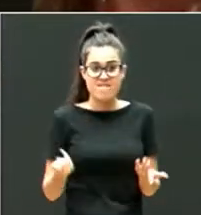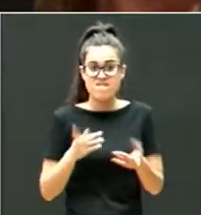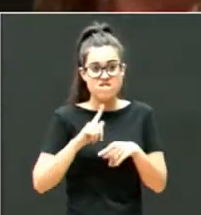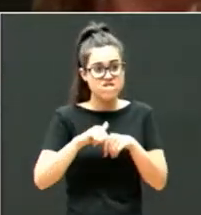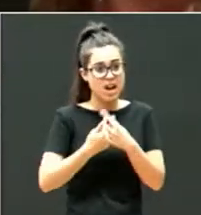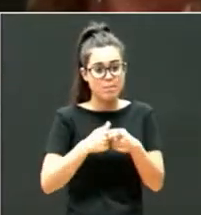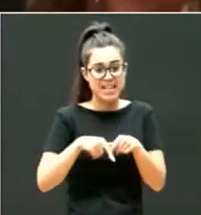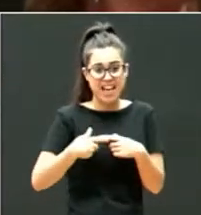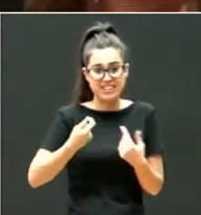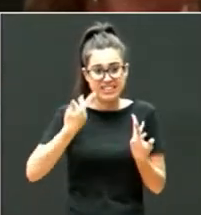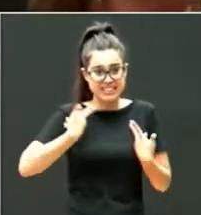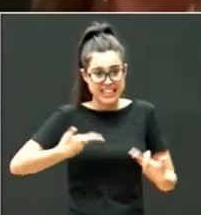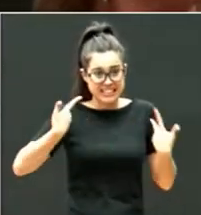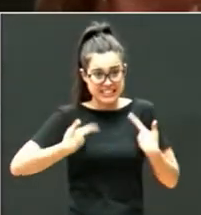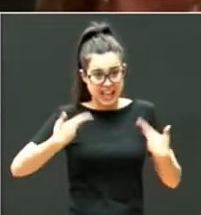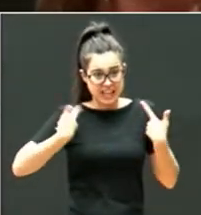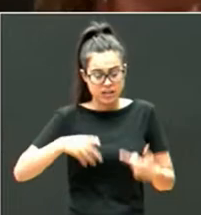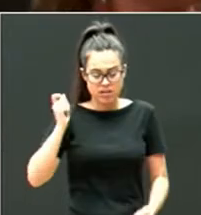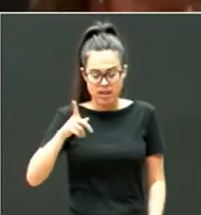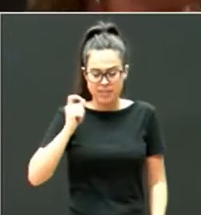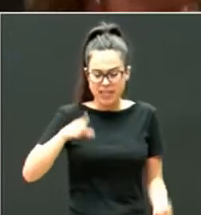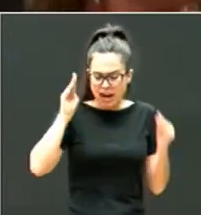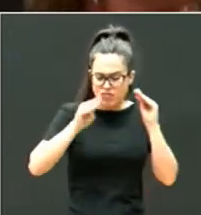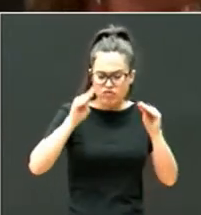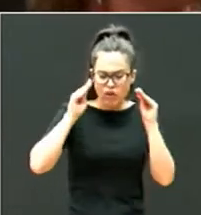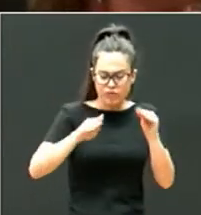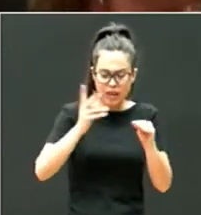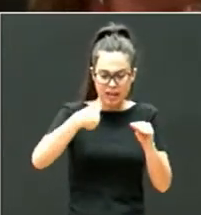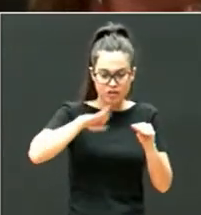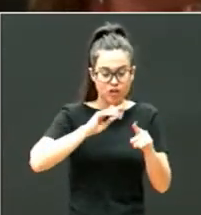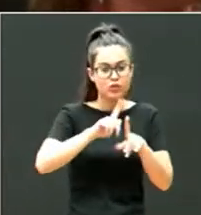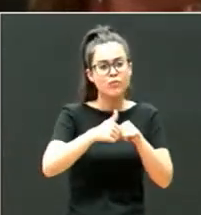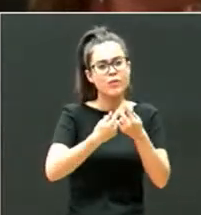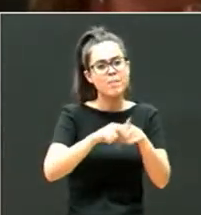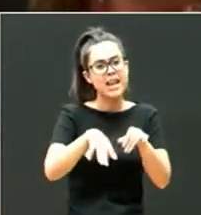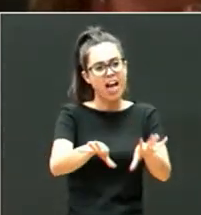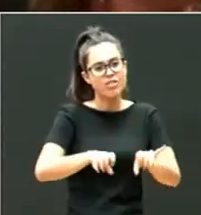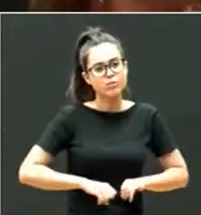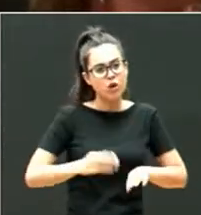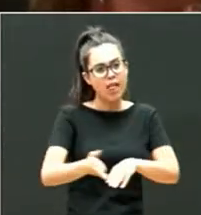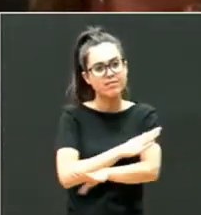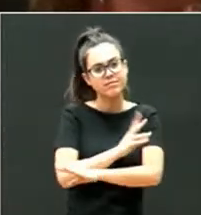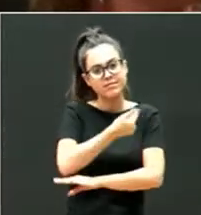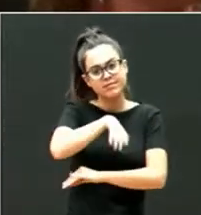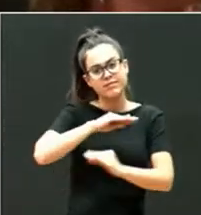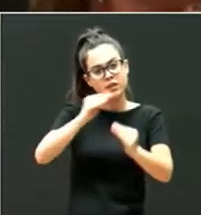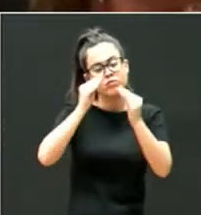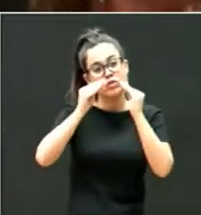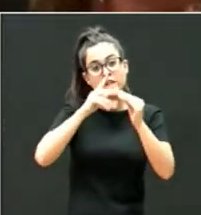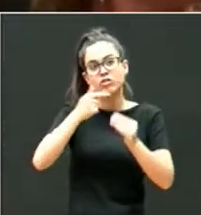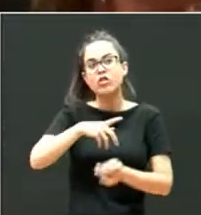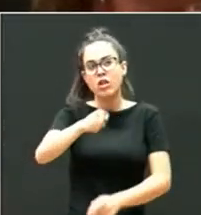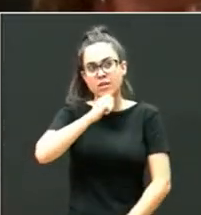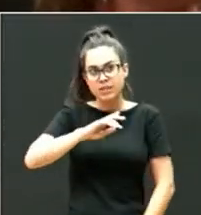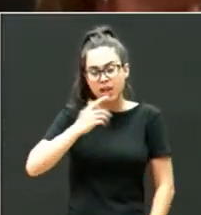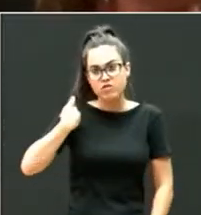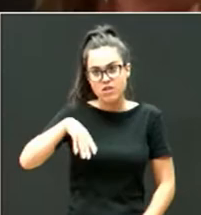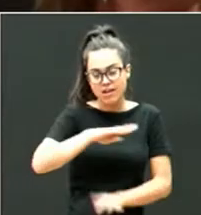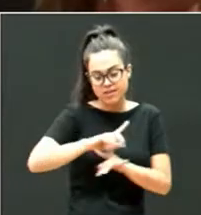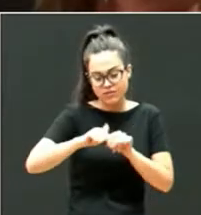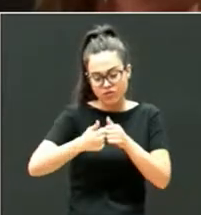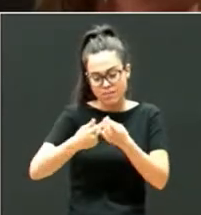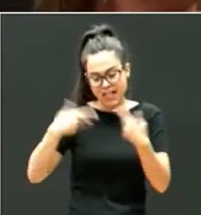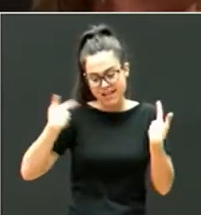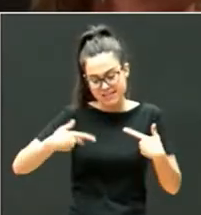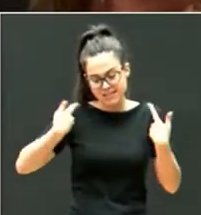nos lo decían en la formación que nos dieron, ¿eh?, como familia adoptante, pero nos vamos dando cuenta que la presencia simbólica de la